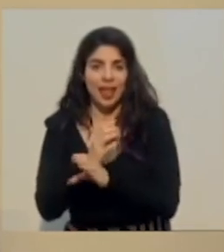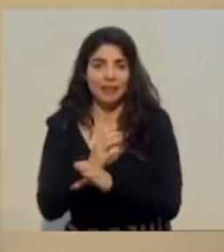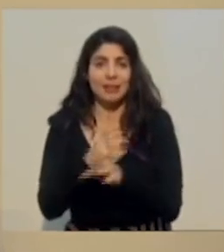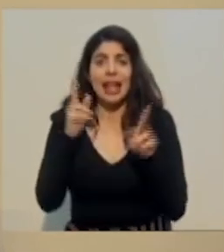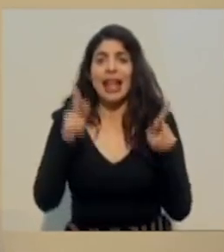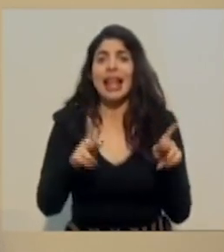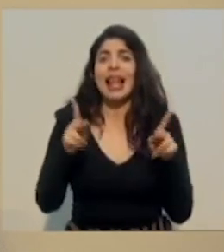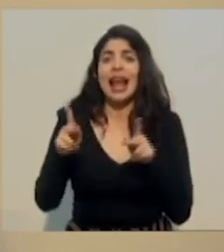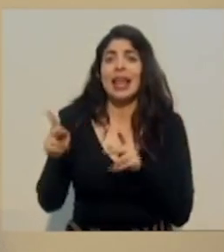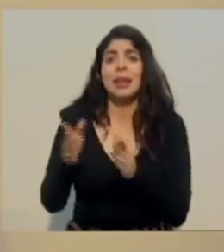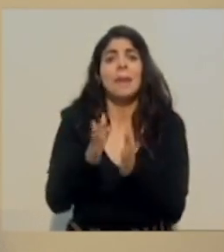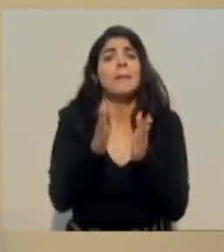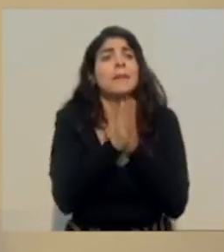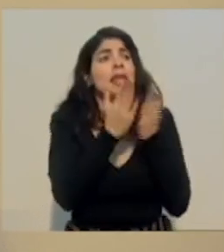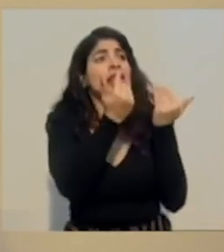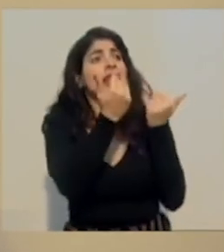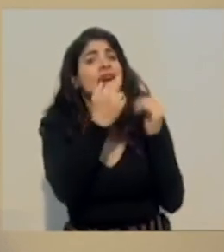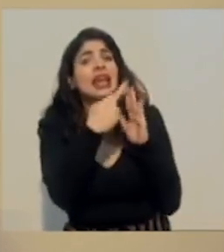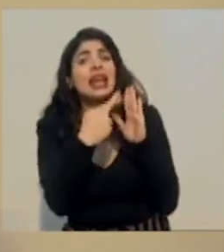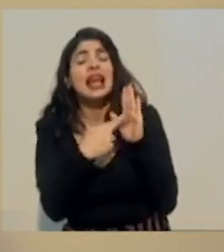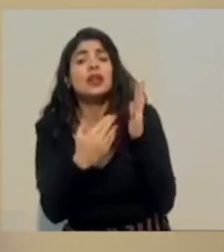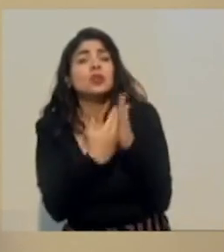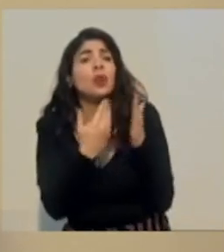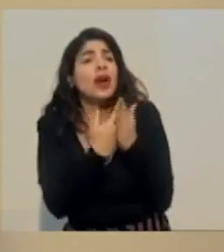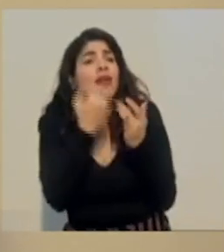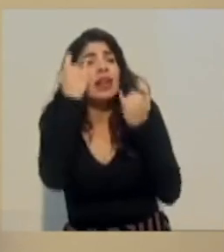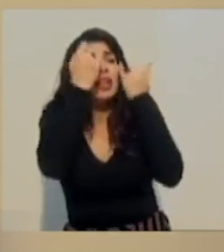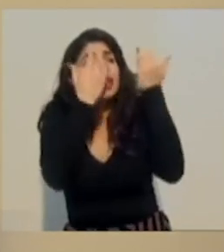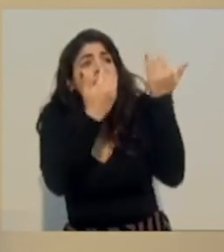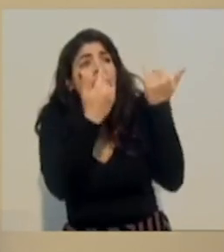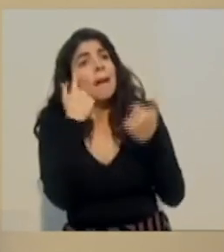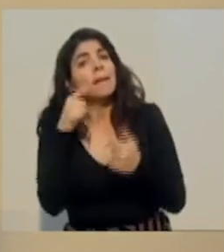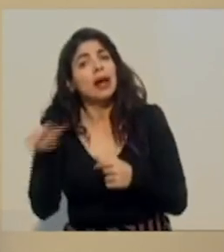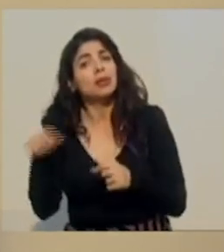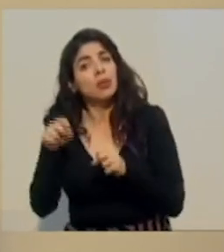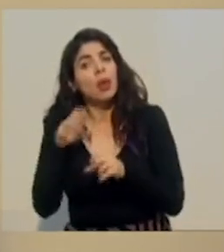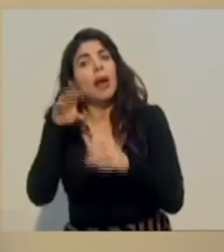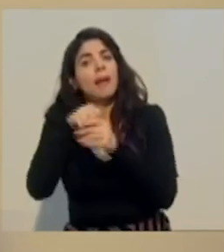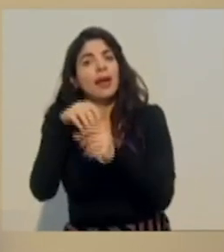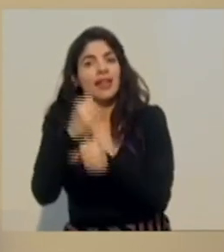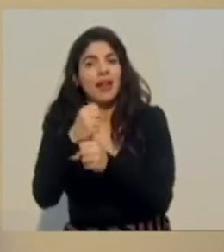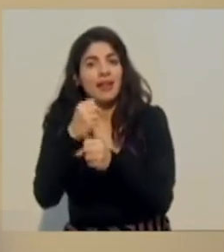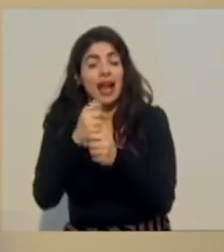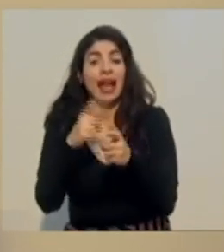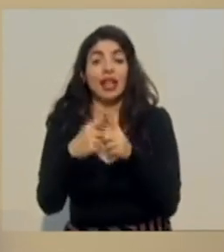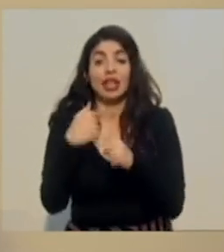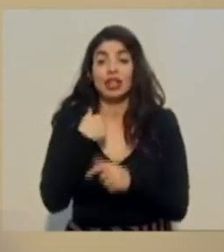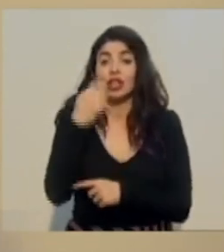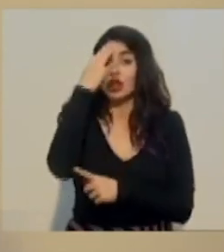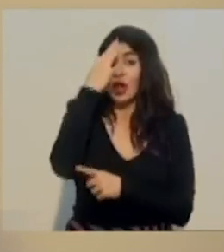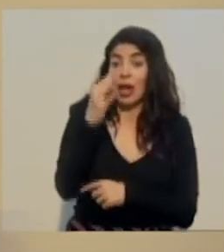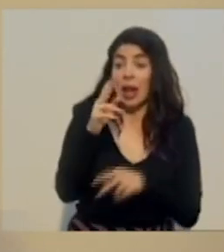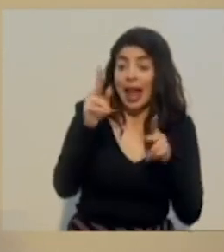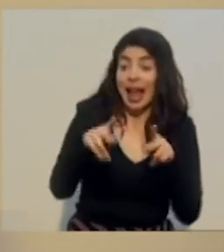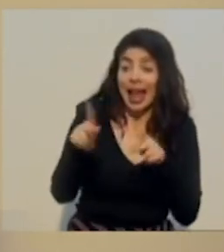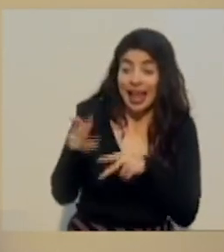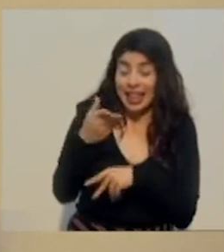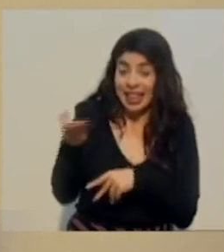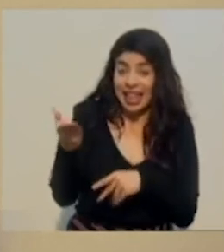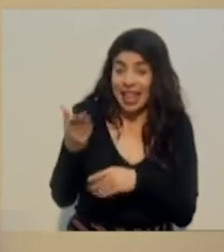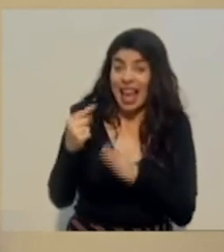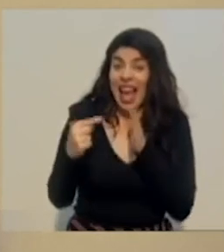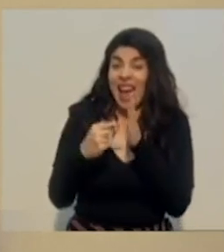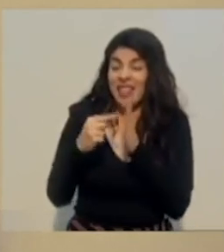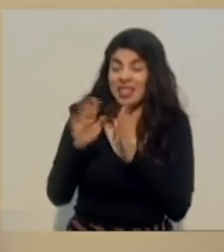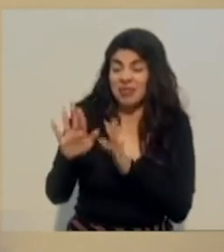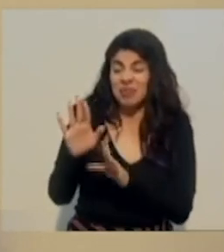reglas nuevas, novedosas, para incorporarse. Y yo creo que la población que está en algunas condiciones